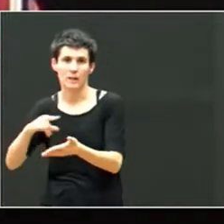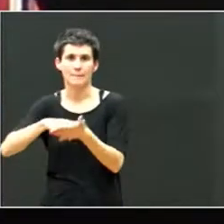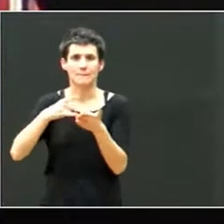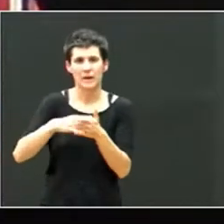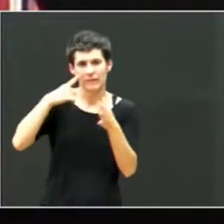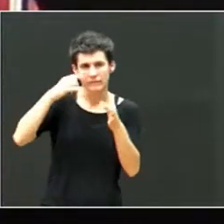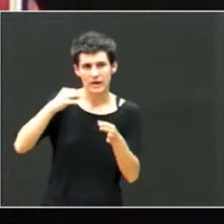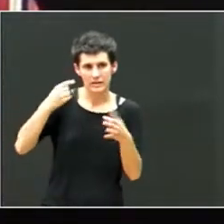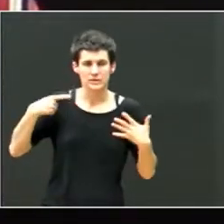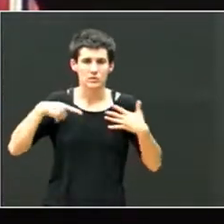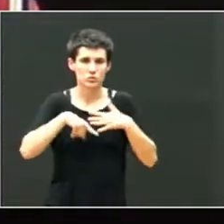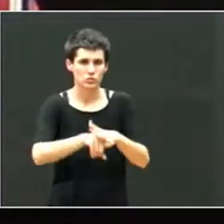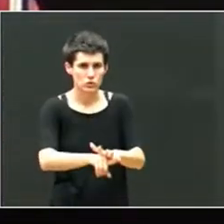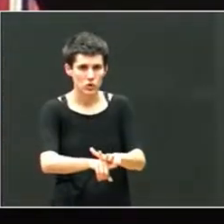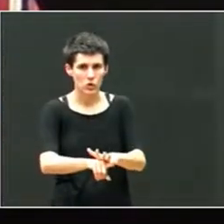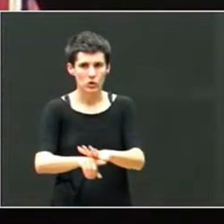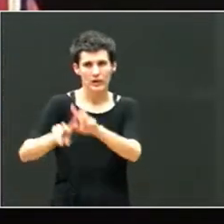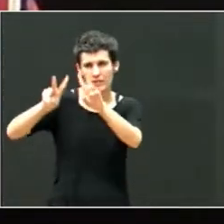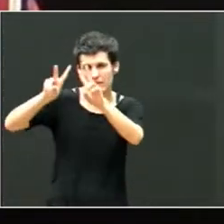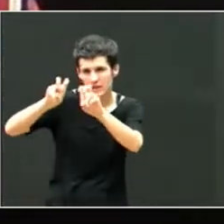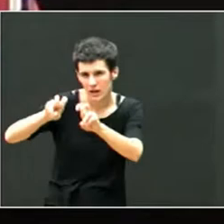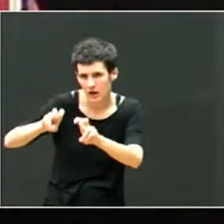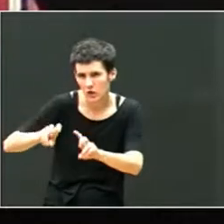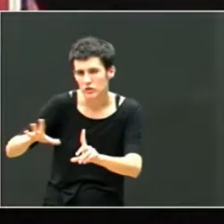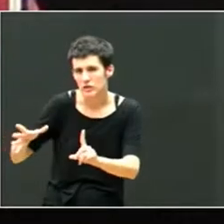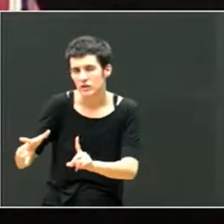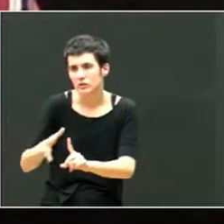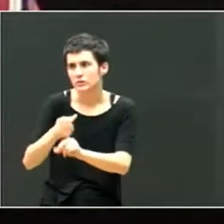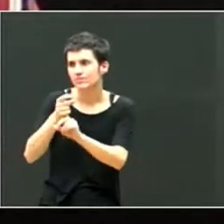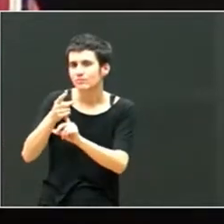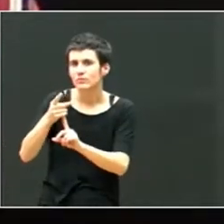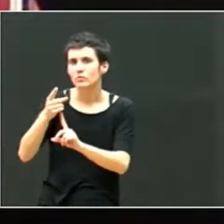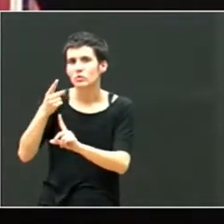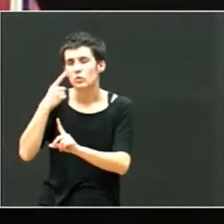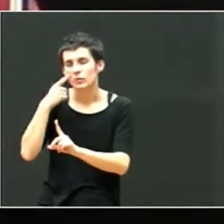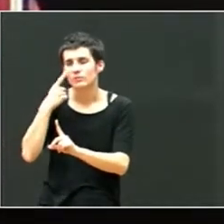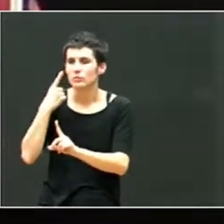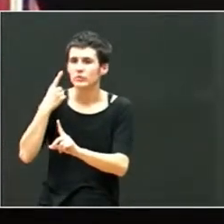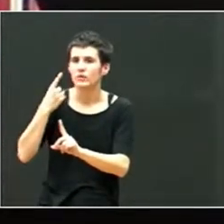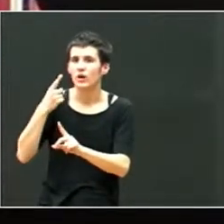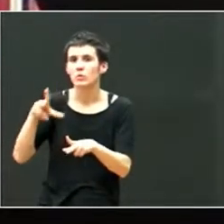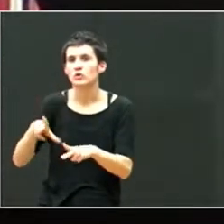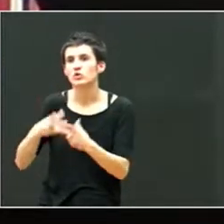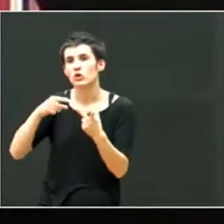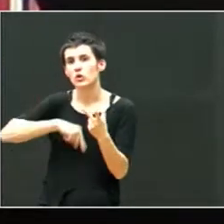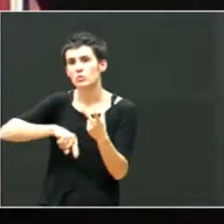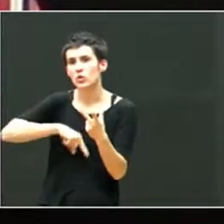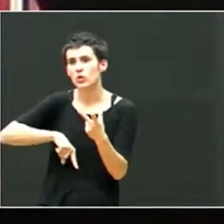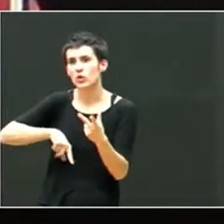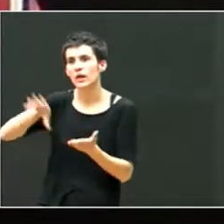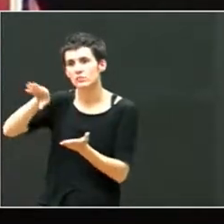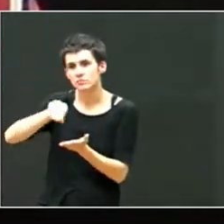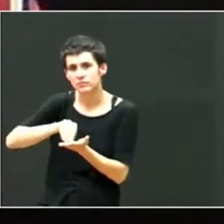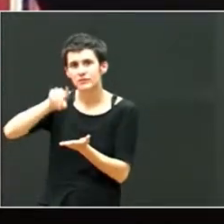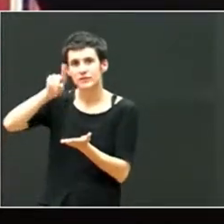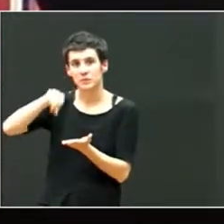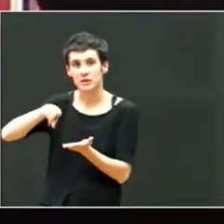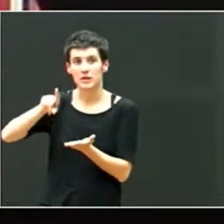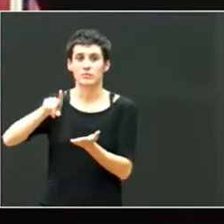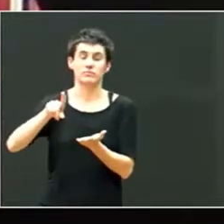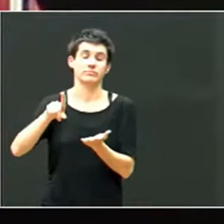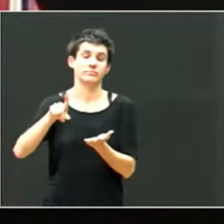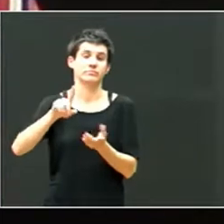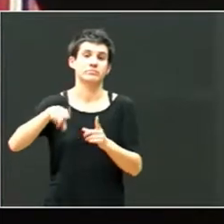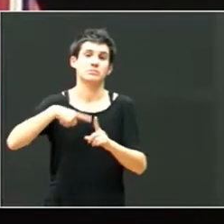inclusión a diagnósticos donde se tenga en cuenta lo socioemocional, porque eso es determinante para los aprendizajes, a también la